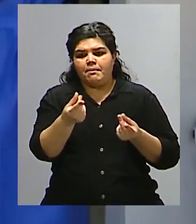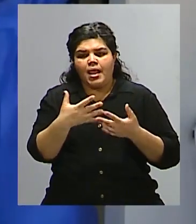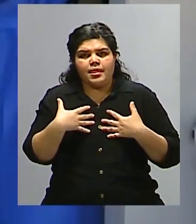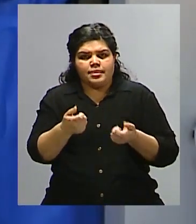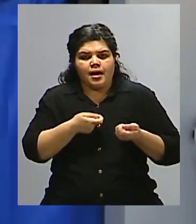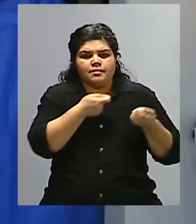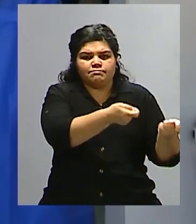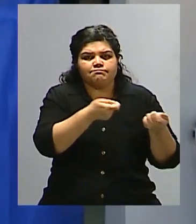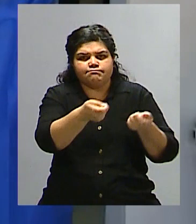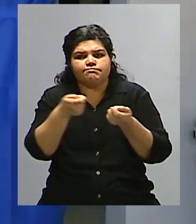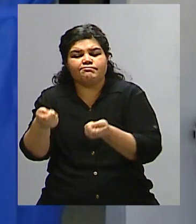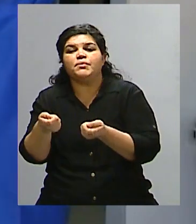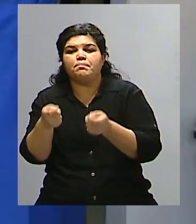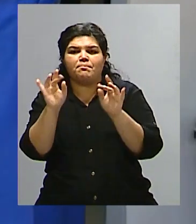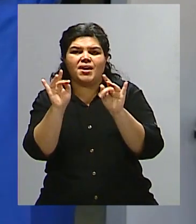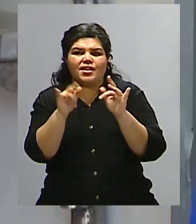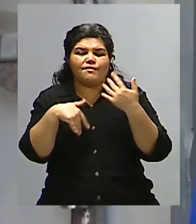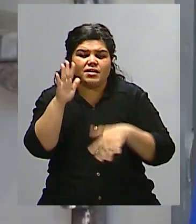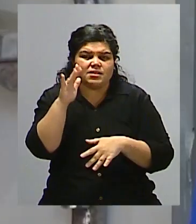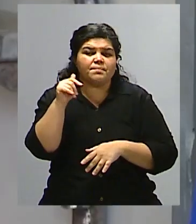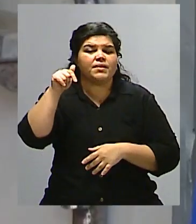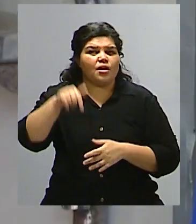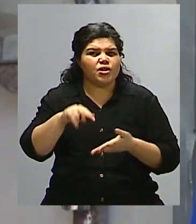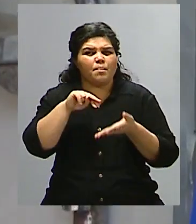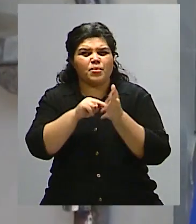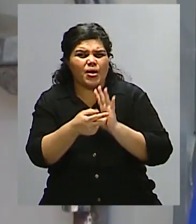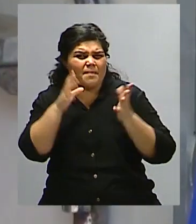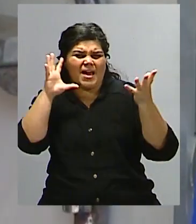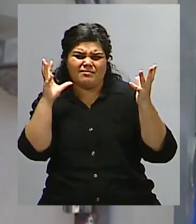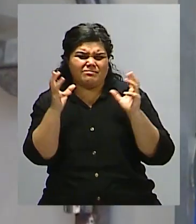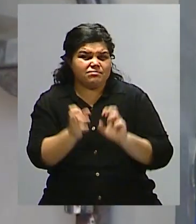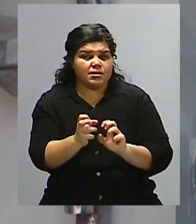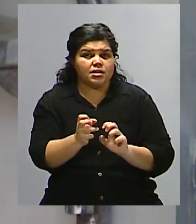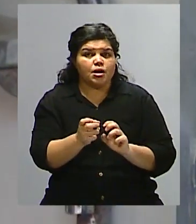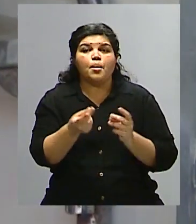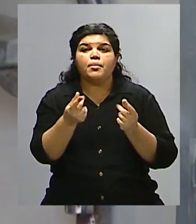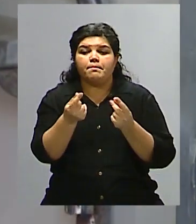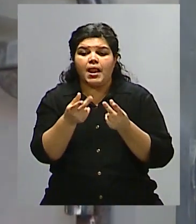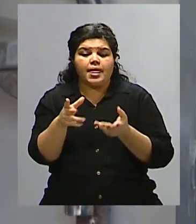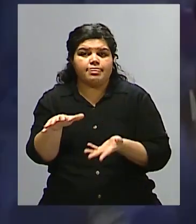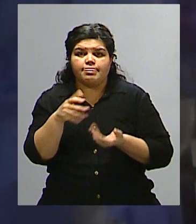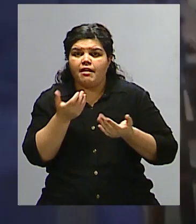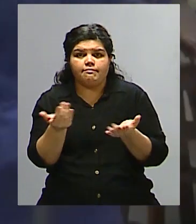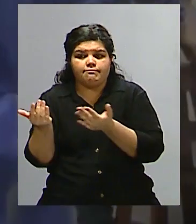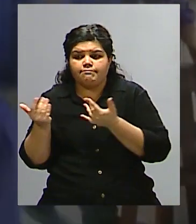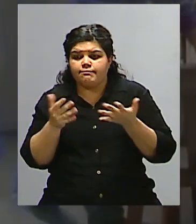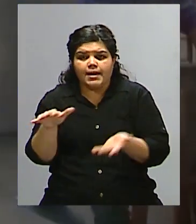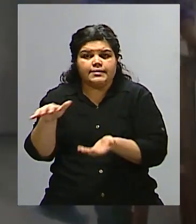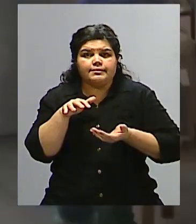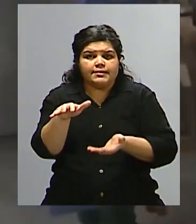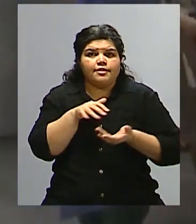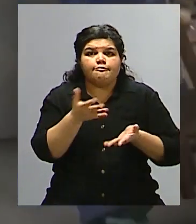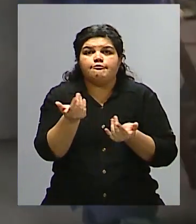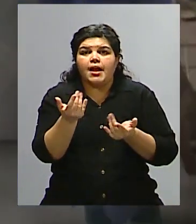eso la profunda crisis de la que se habla hoy de los sistemas sanitarios, sobre todo con el tema del financiamiento. Esto impacta fuertemente. En las obras